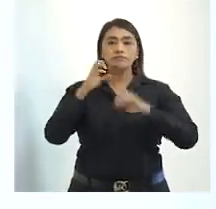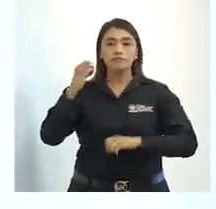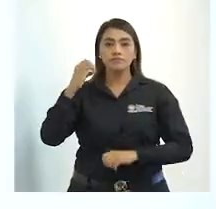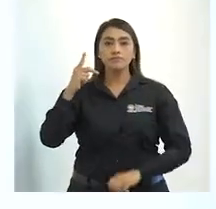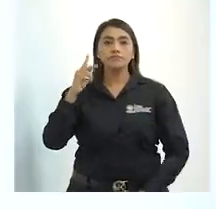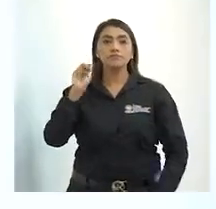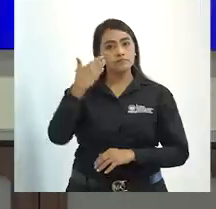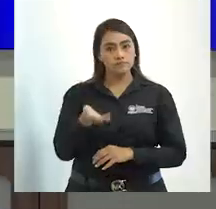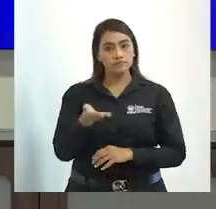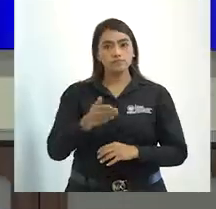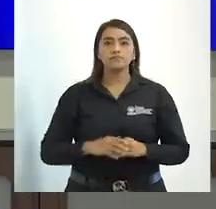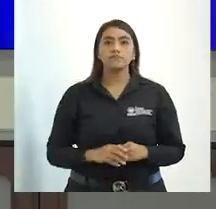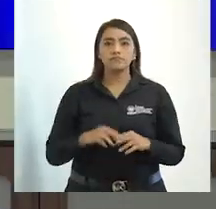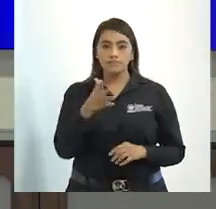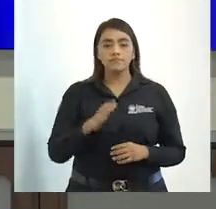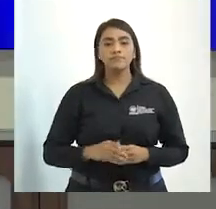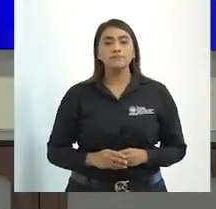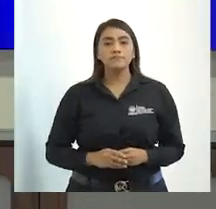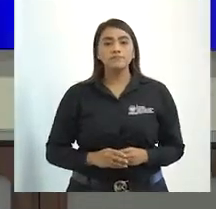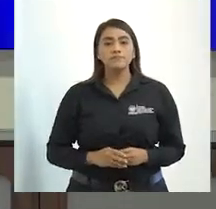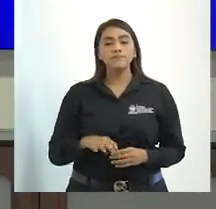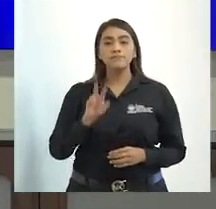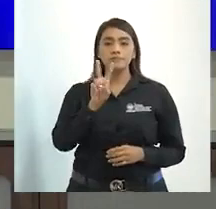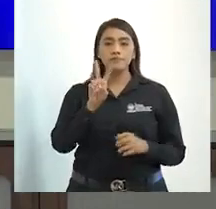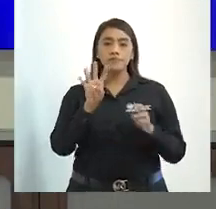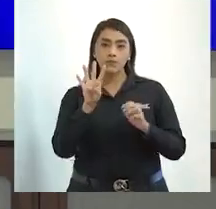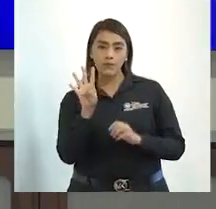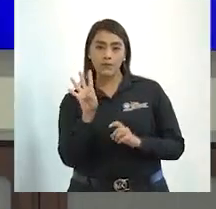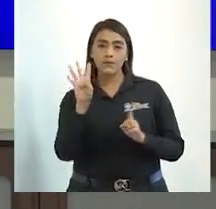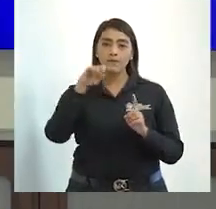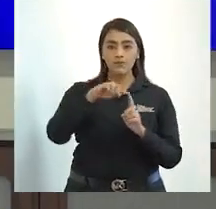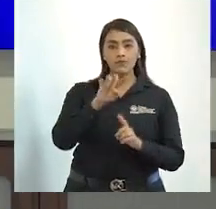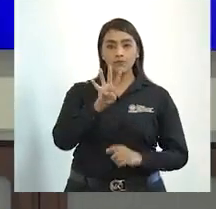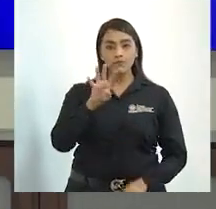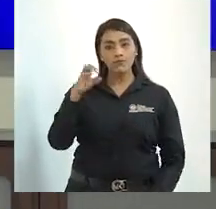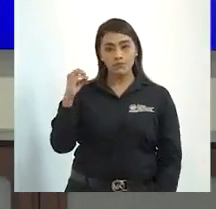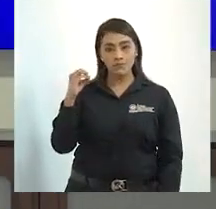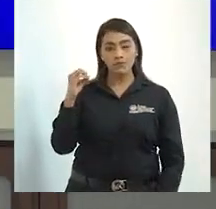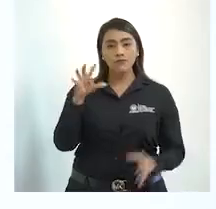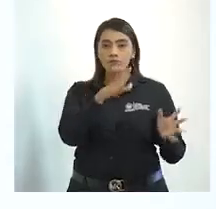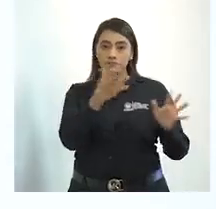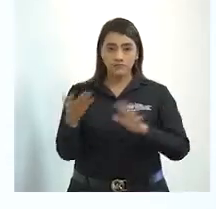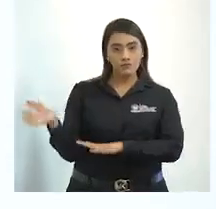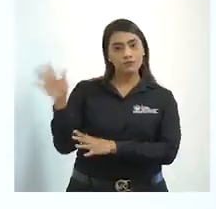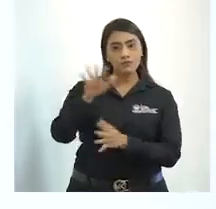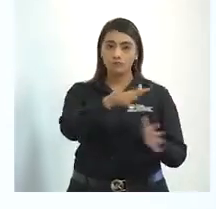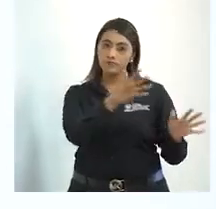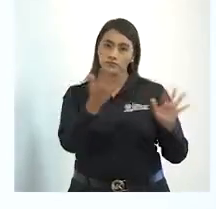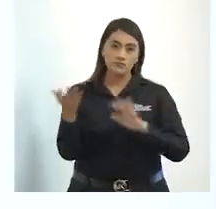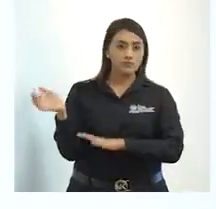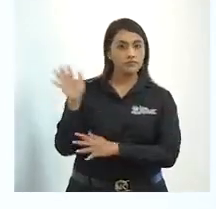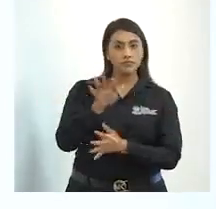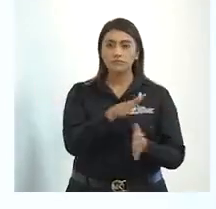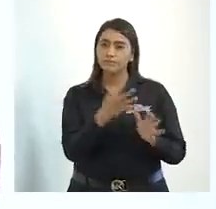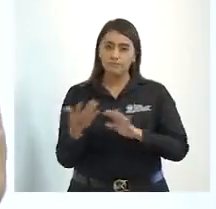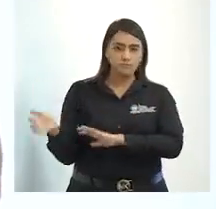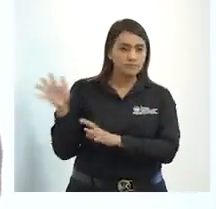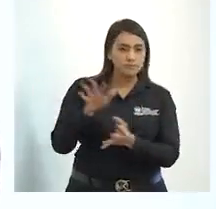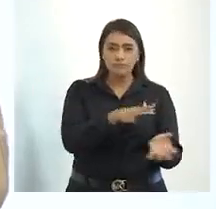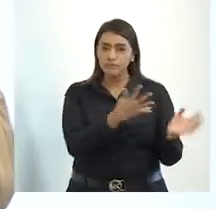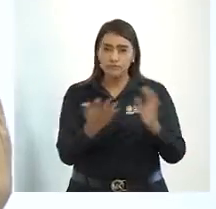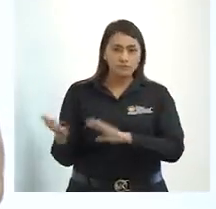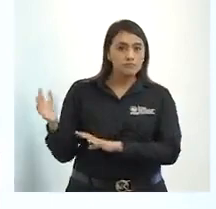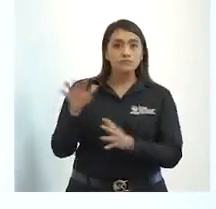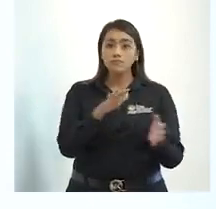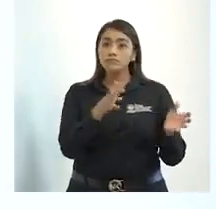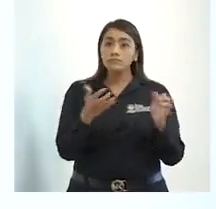kilómetros por hora, el Gran San Salvador de entre 24 y 40 kilómetros por hora, el viento va a ir aumentando a medida que la